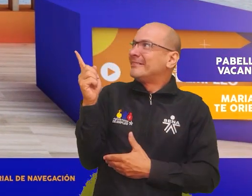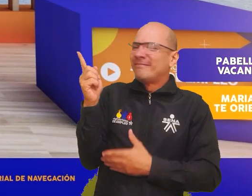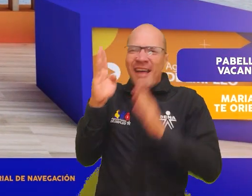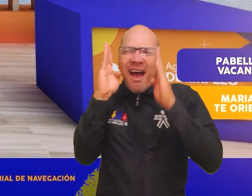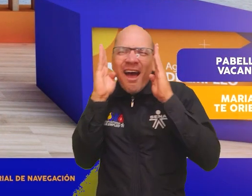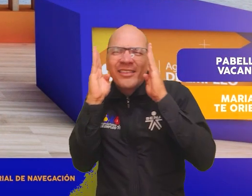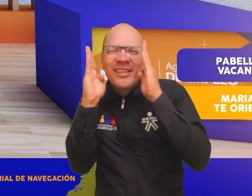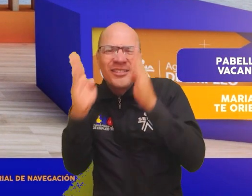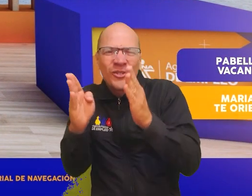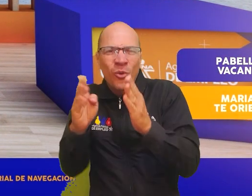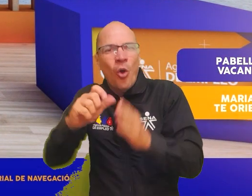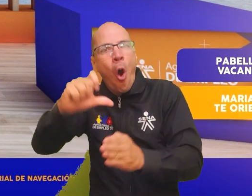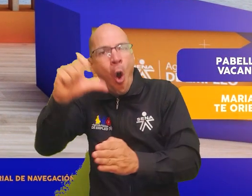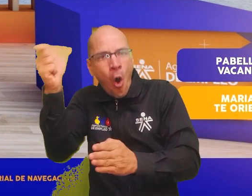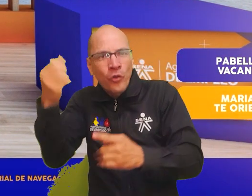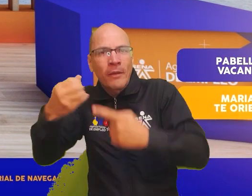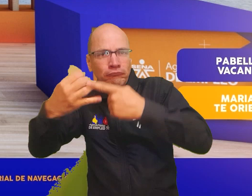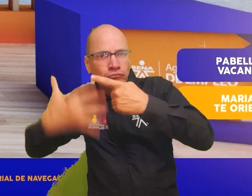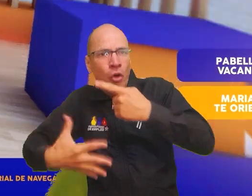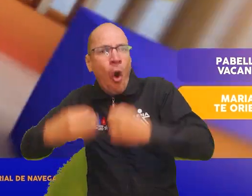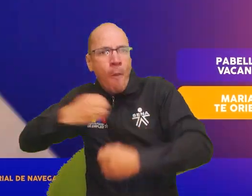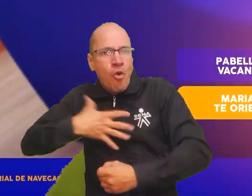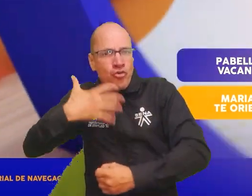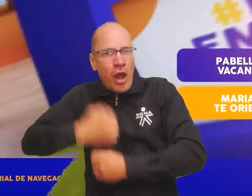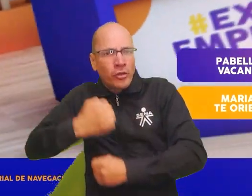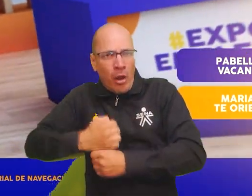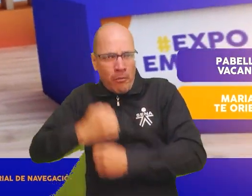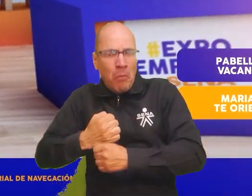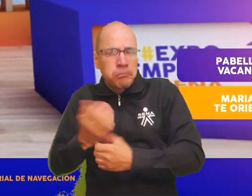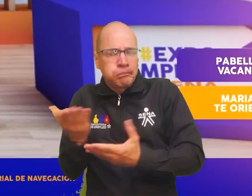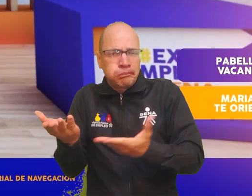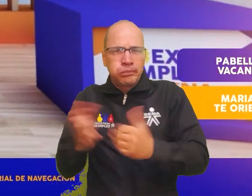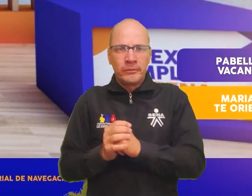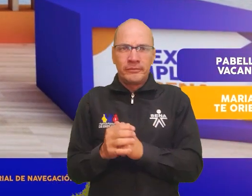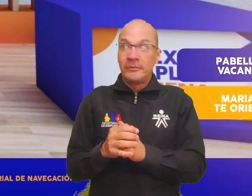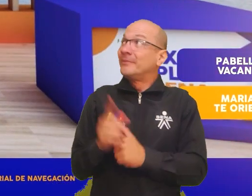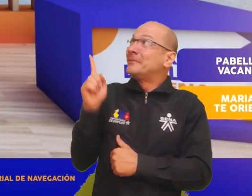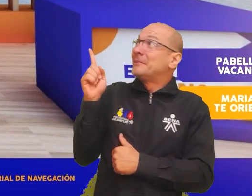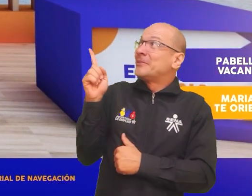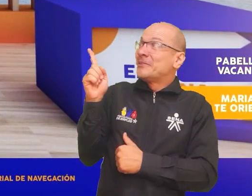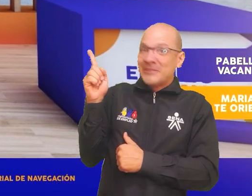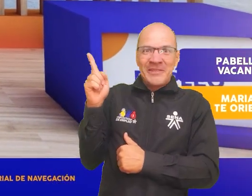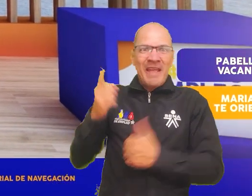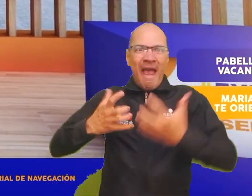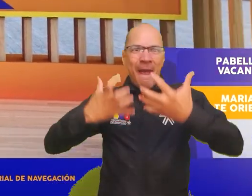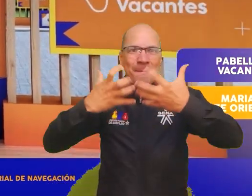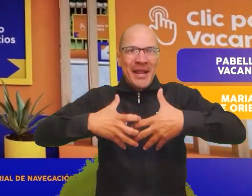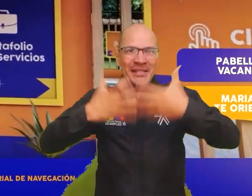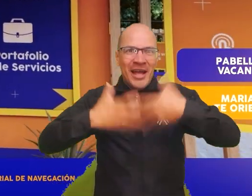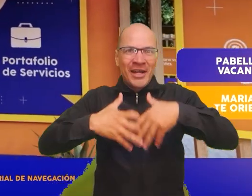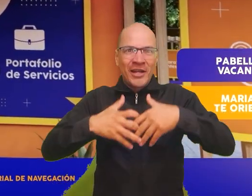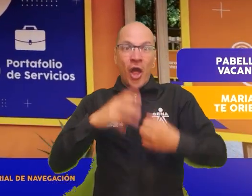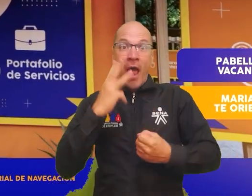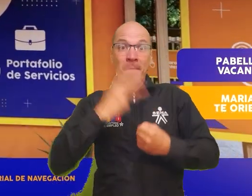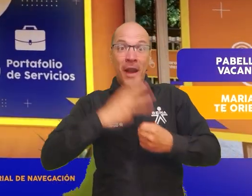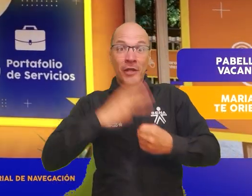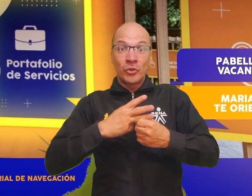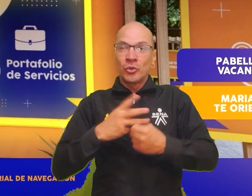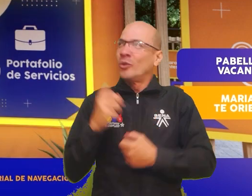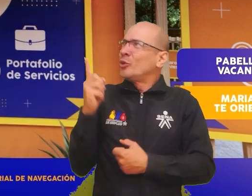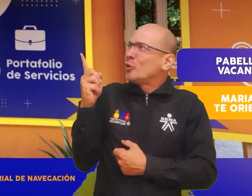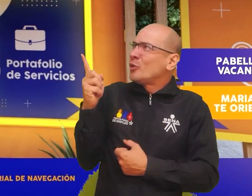conocer otras ofertas laborales disponibles. En los stands empresariales y de la Agencia Pública de Empleo,